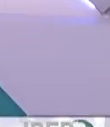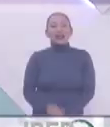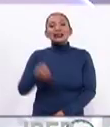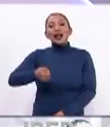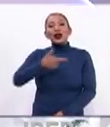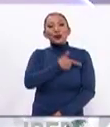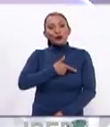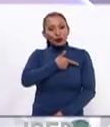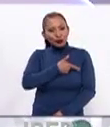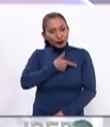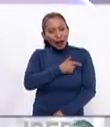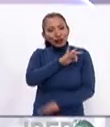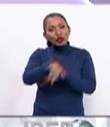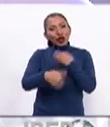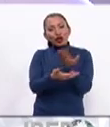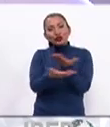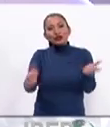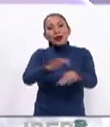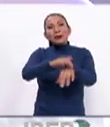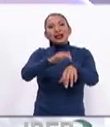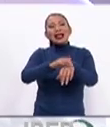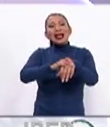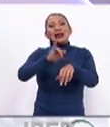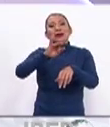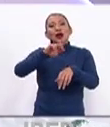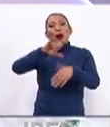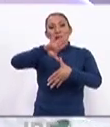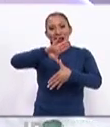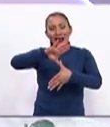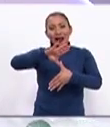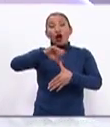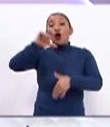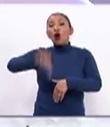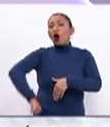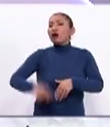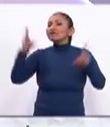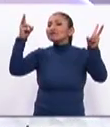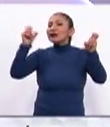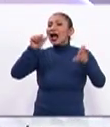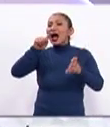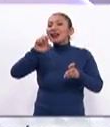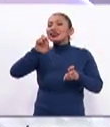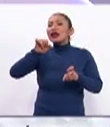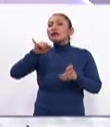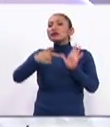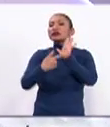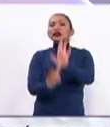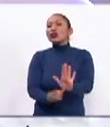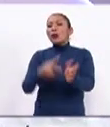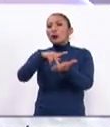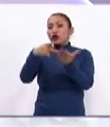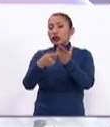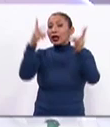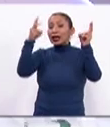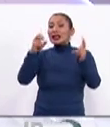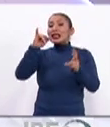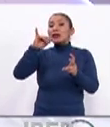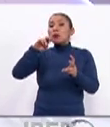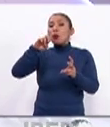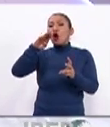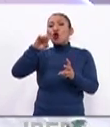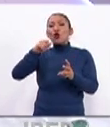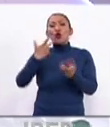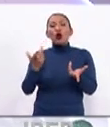Saludo con mucho gusto a todos nuestros amigos de Iberoamérica. Hoy en nuestra sección ATEI les presentaremos el proyecto INVOKU.